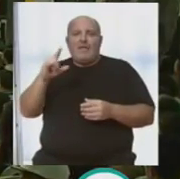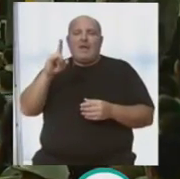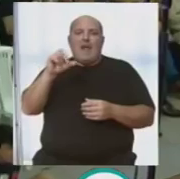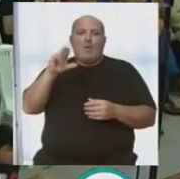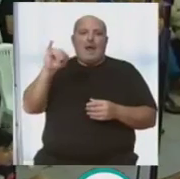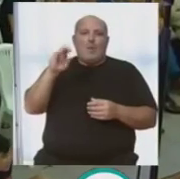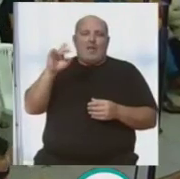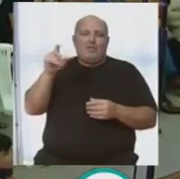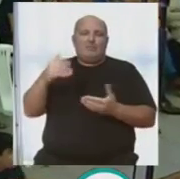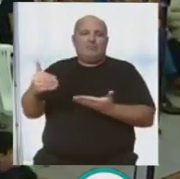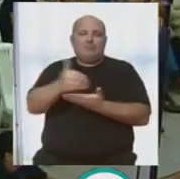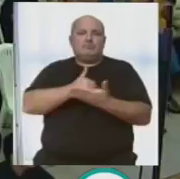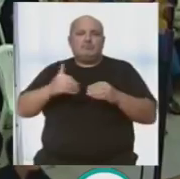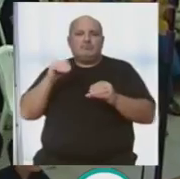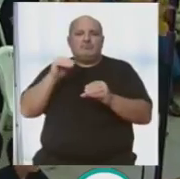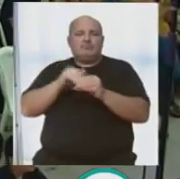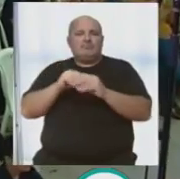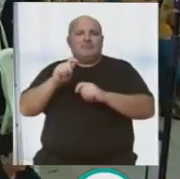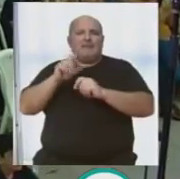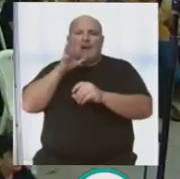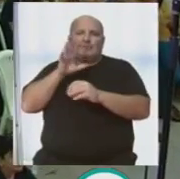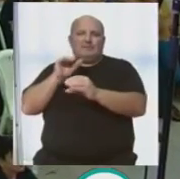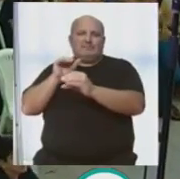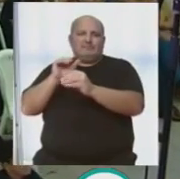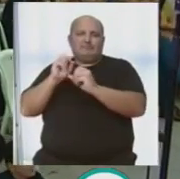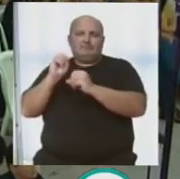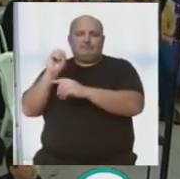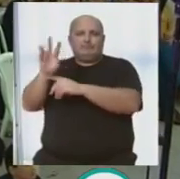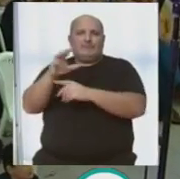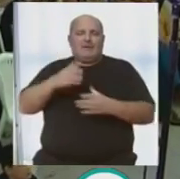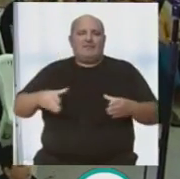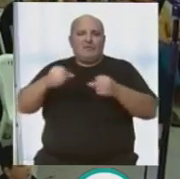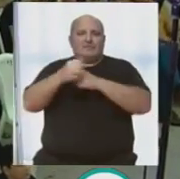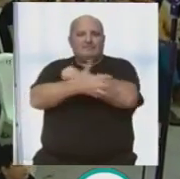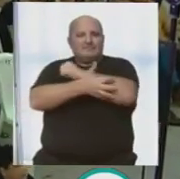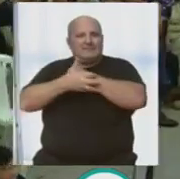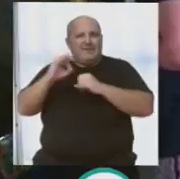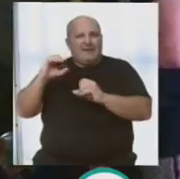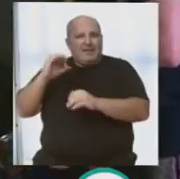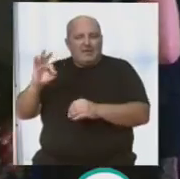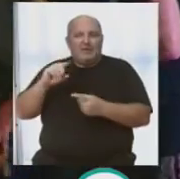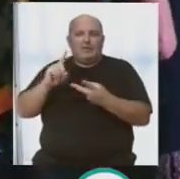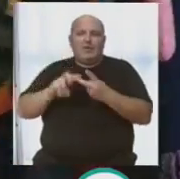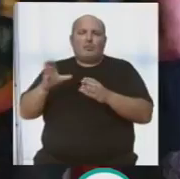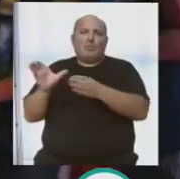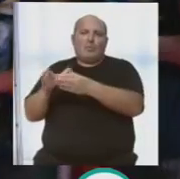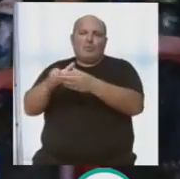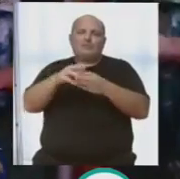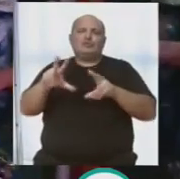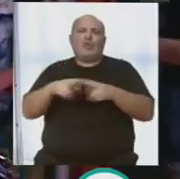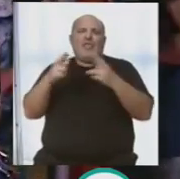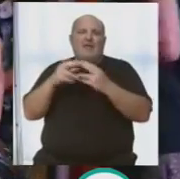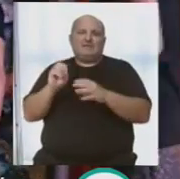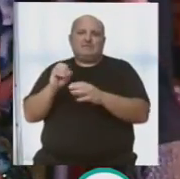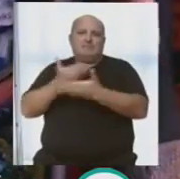Jurado y que recauda fondos para varias causas, la bolsa de caridad de la propia hermandad y otros colectivos con los que